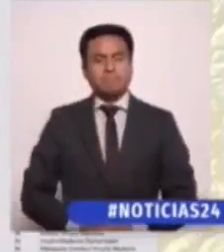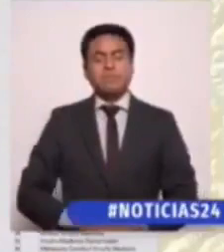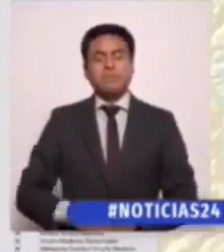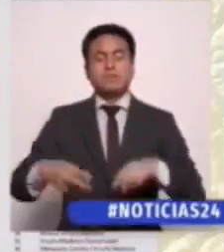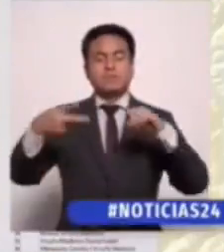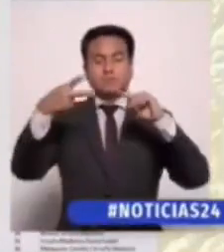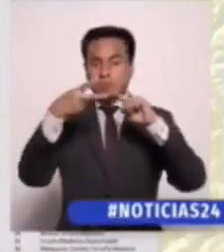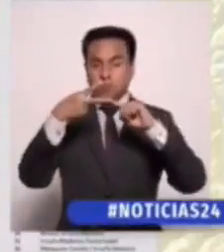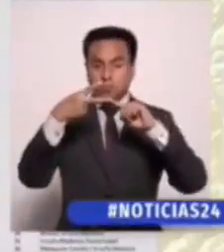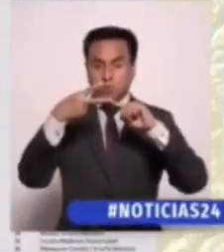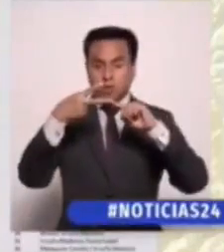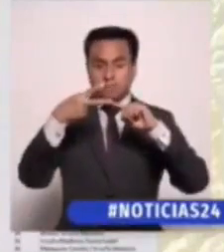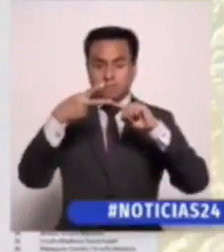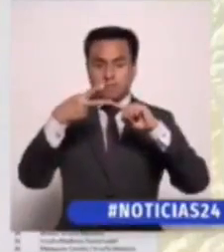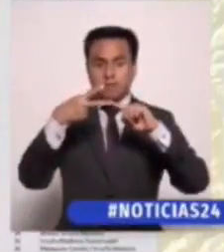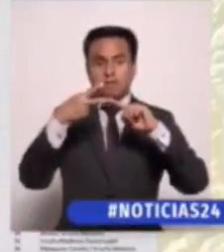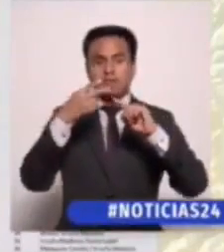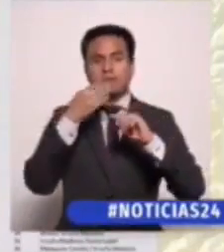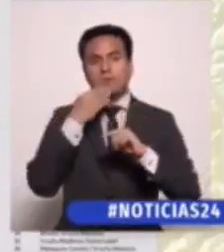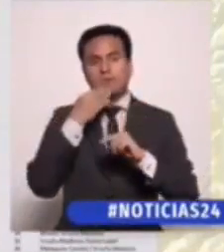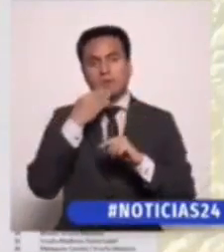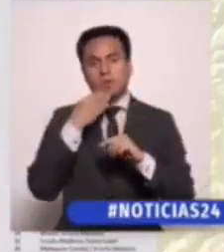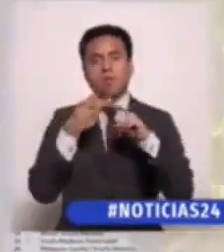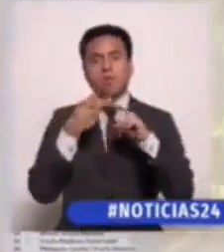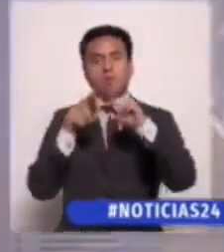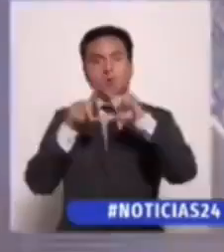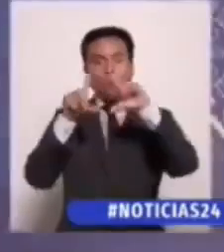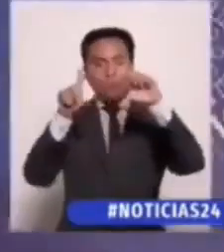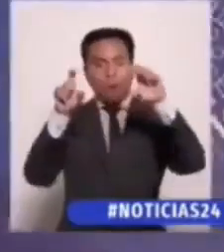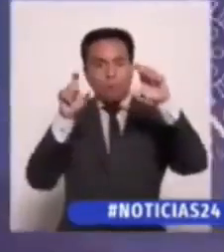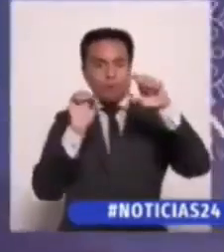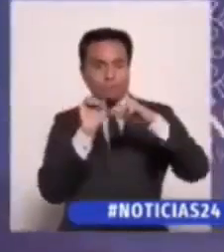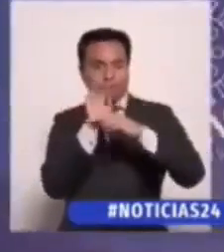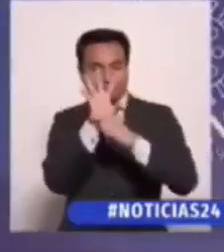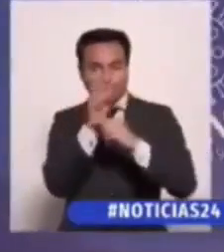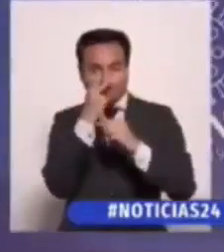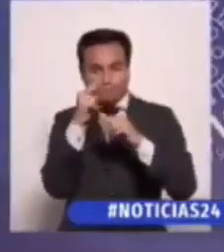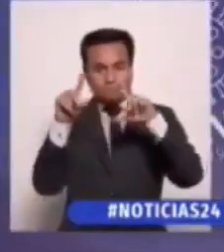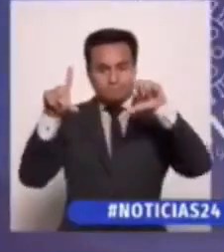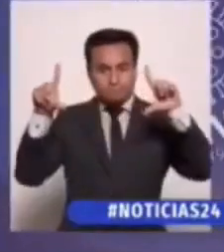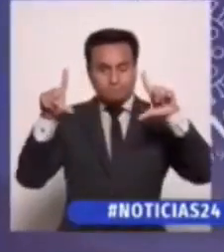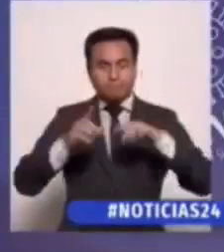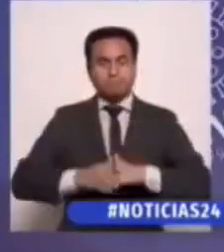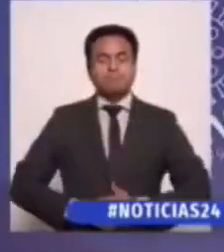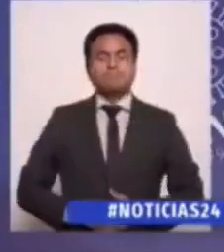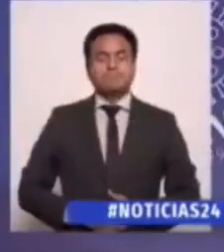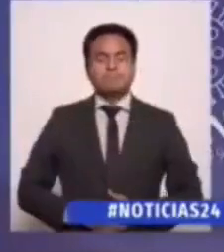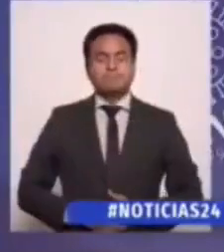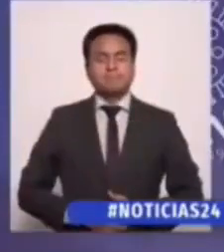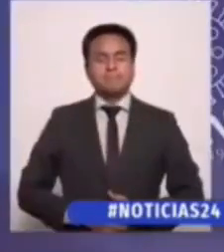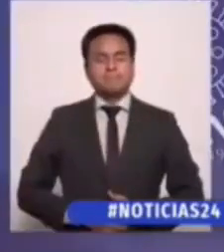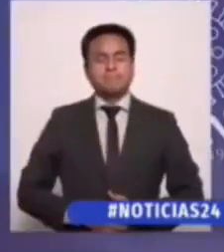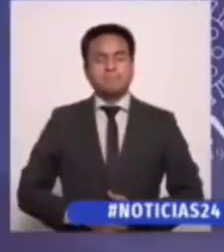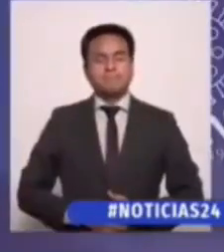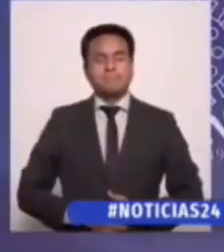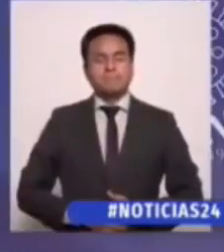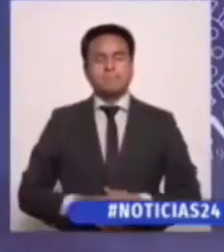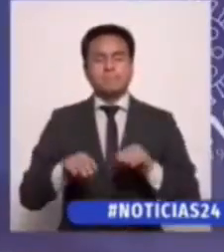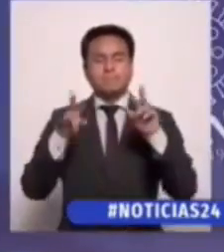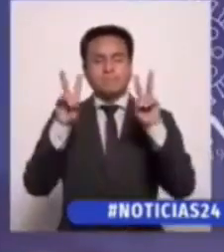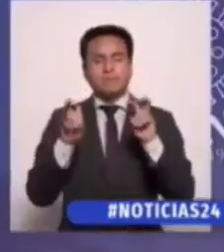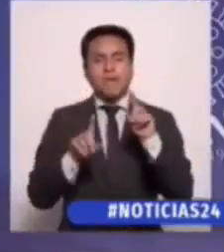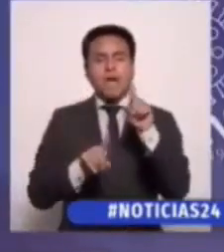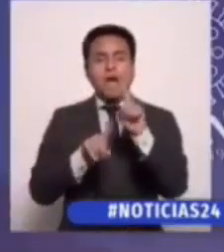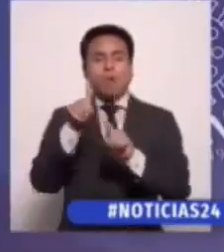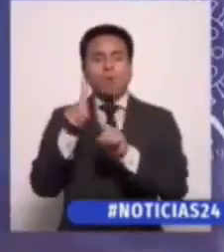En segundo lugar, y tenemos otro mapa para ilustrarlo, en el caso